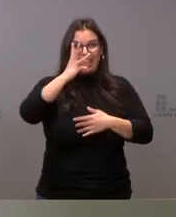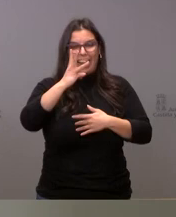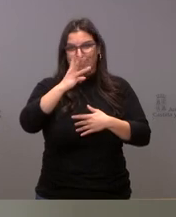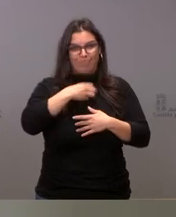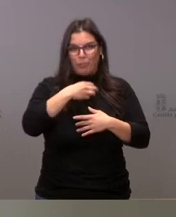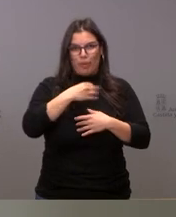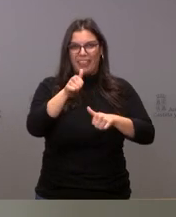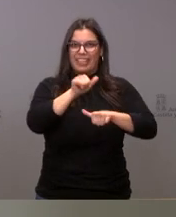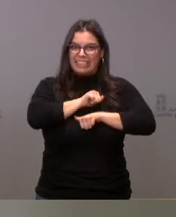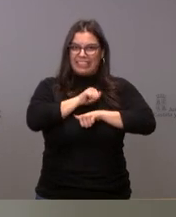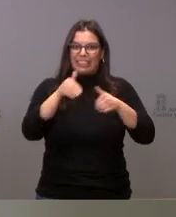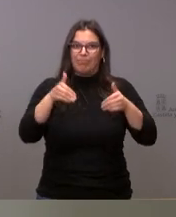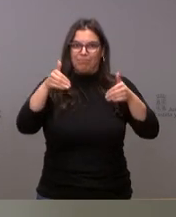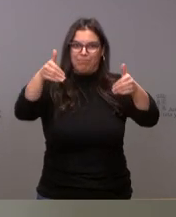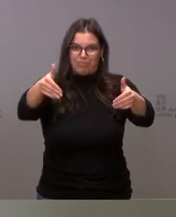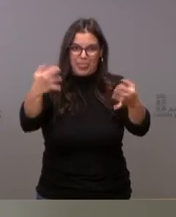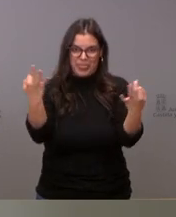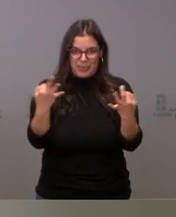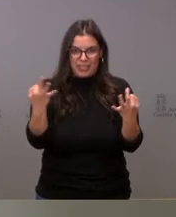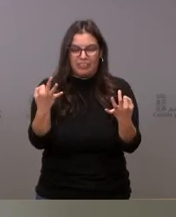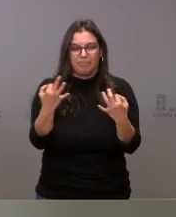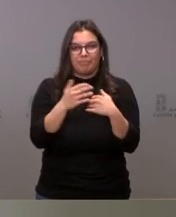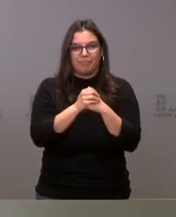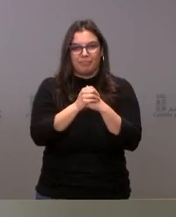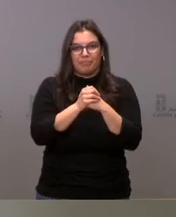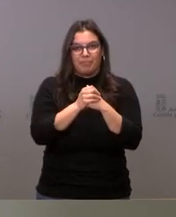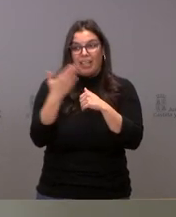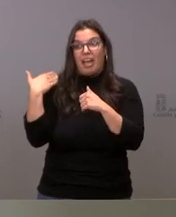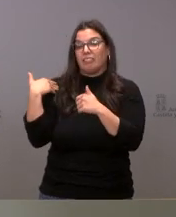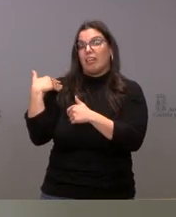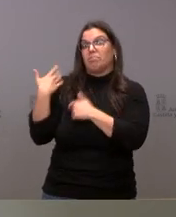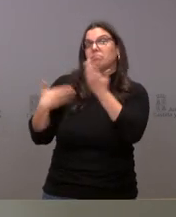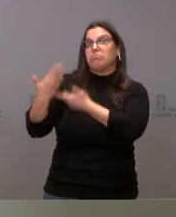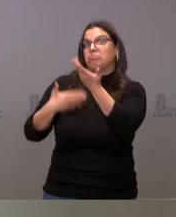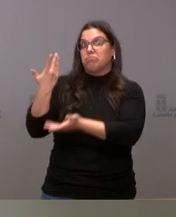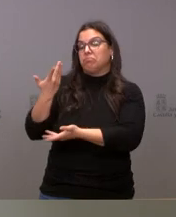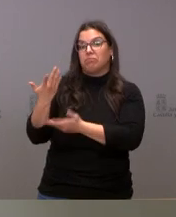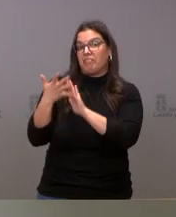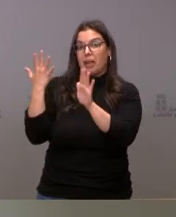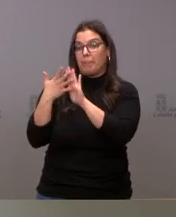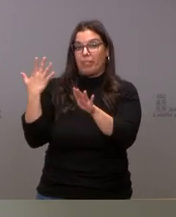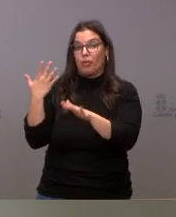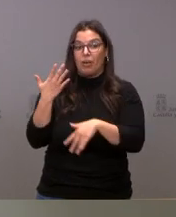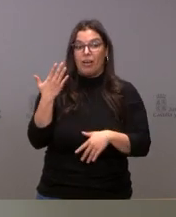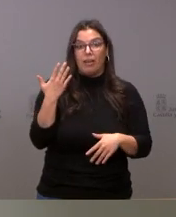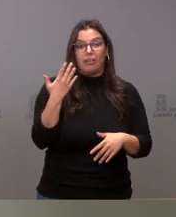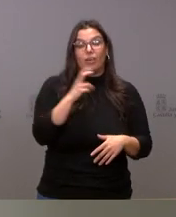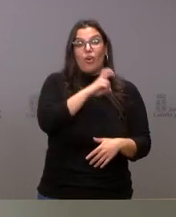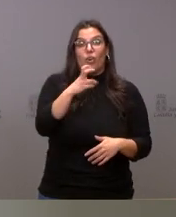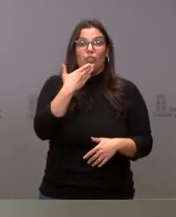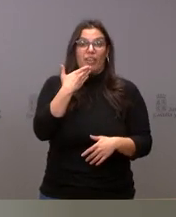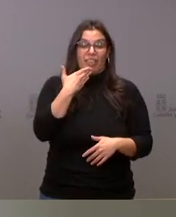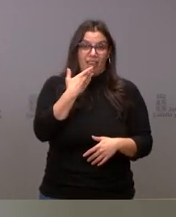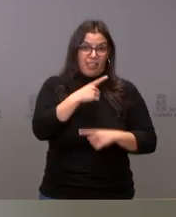no pueden incorporarse a la vacunación con la misma celeridad tengan en cuenta que en otros grupos de edad y